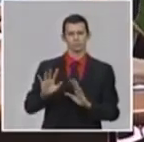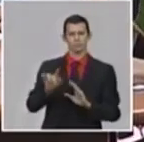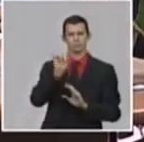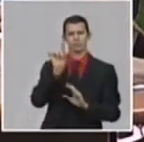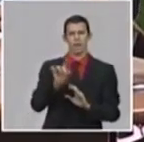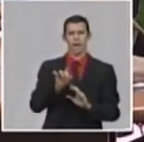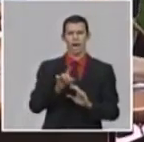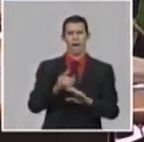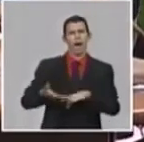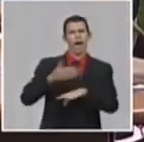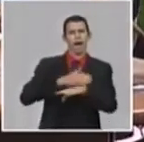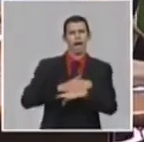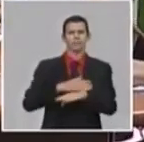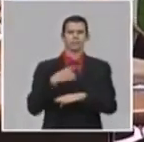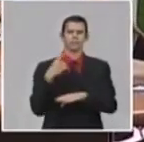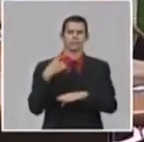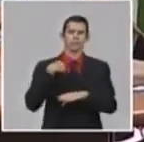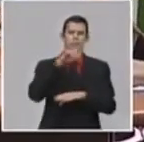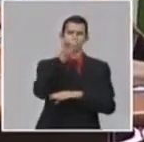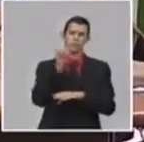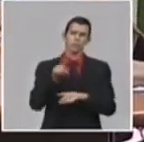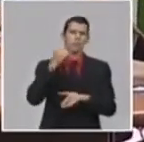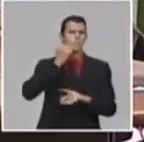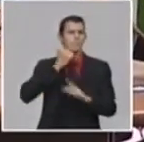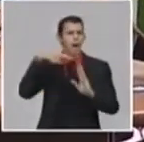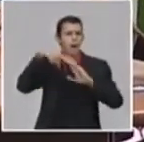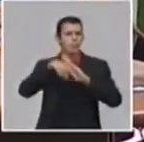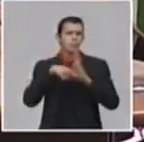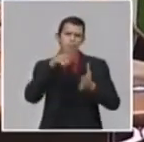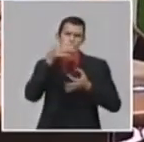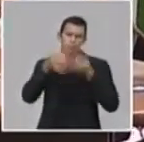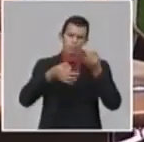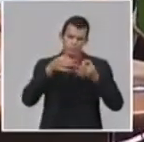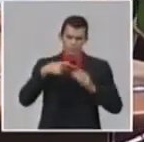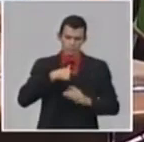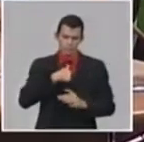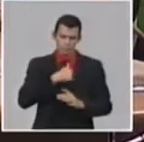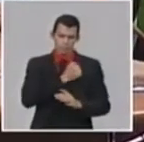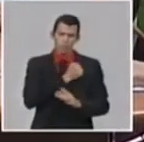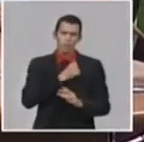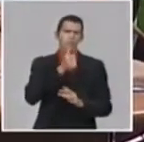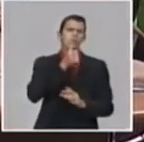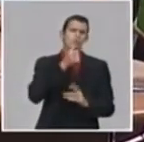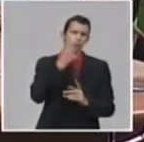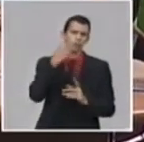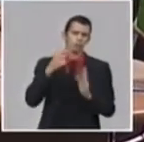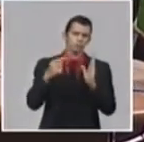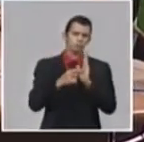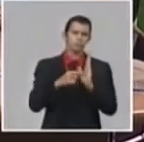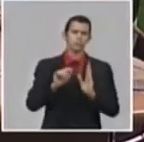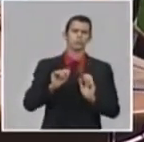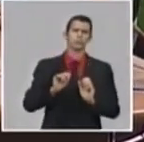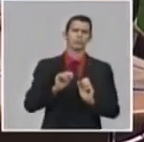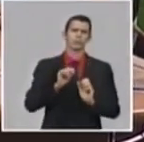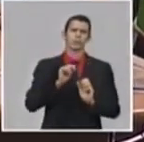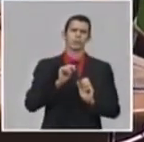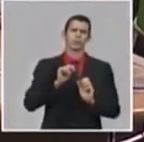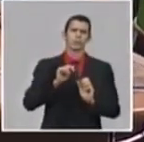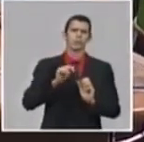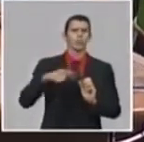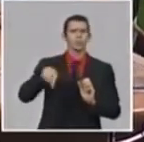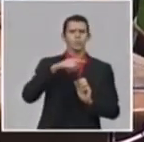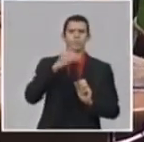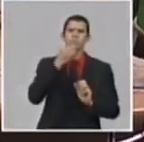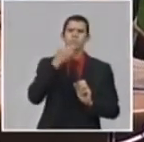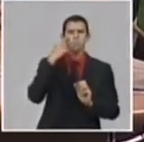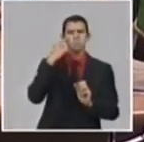en función del tratamiento, en función de contribuir directamente a esta batalla, le propongo ver, porque estuvimos por el